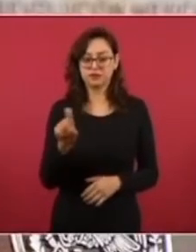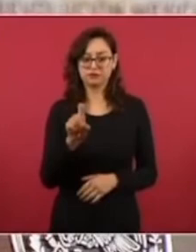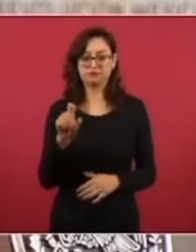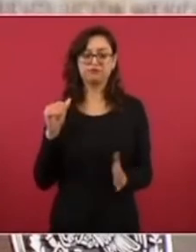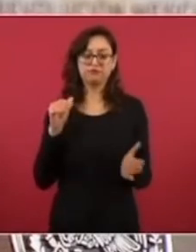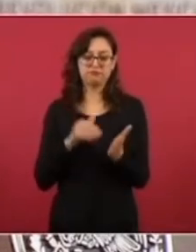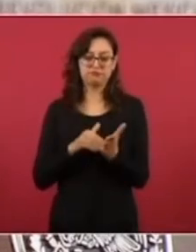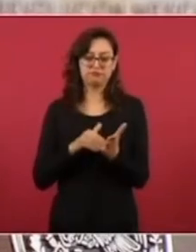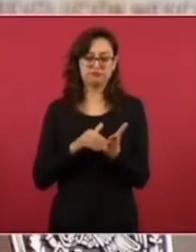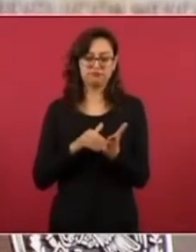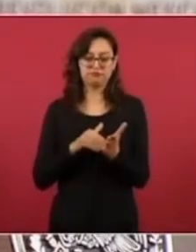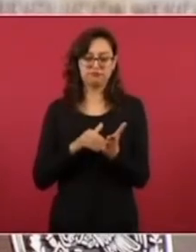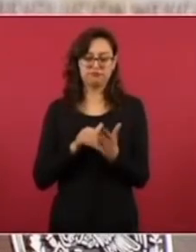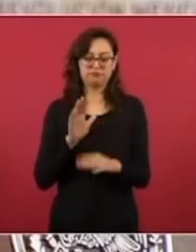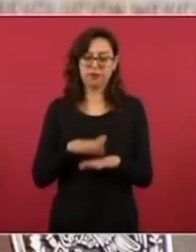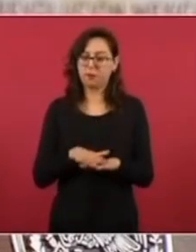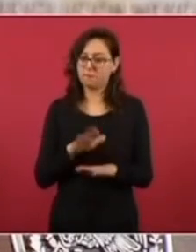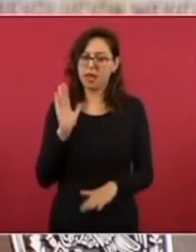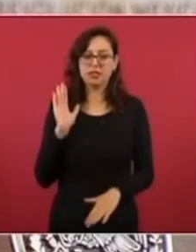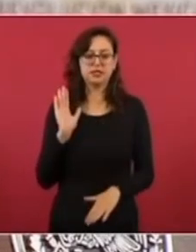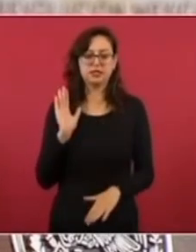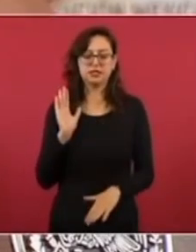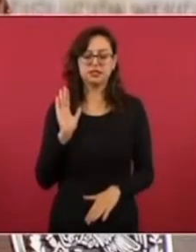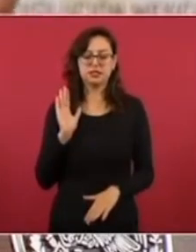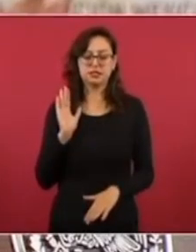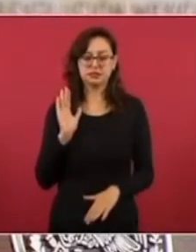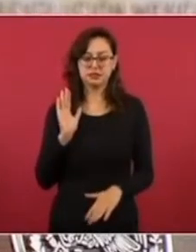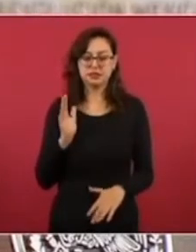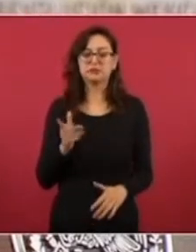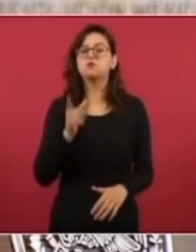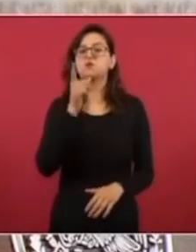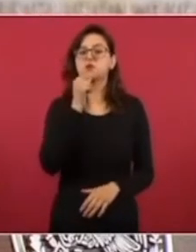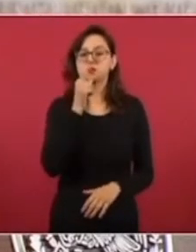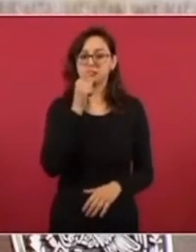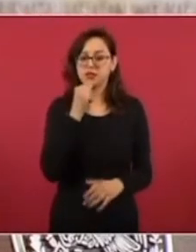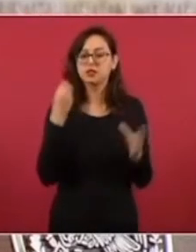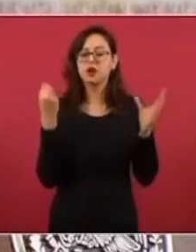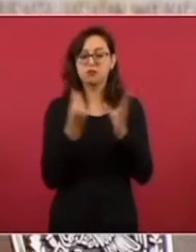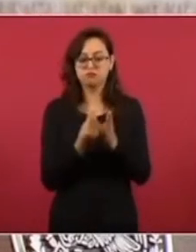profesionales,